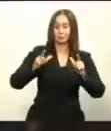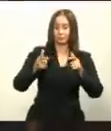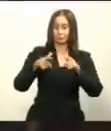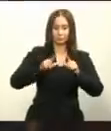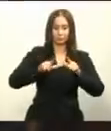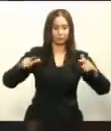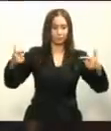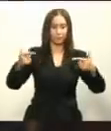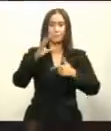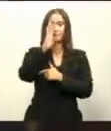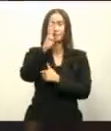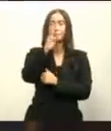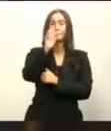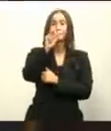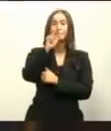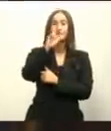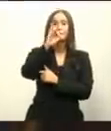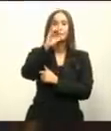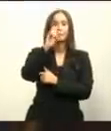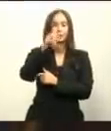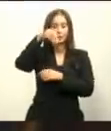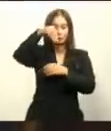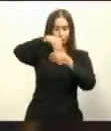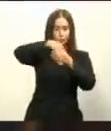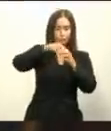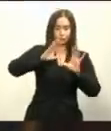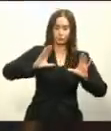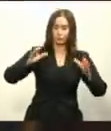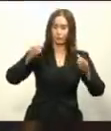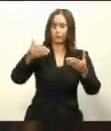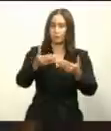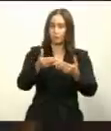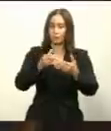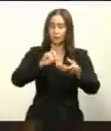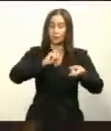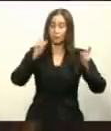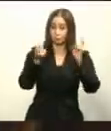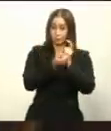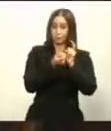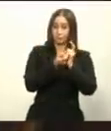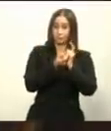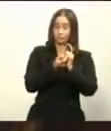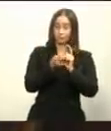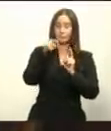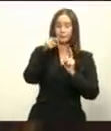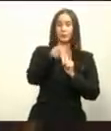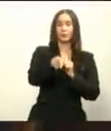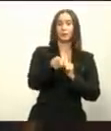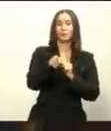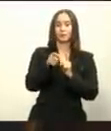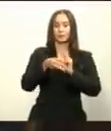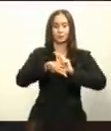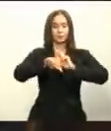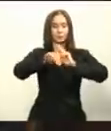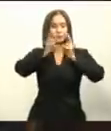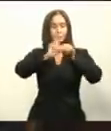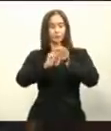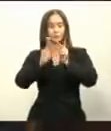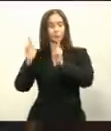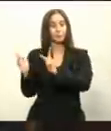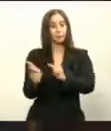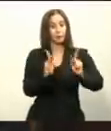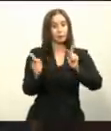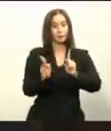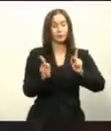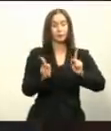barrios en nuestras grandes ciudades. Se trata, por tanto, de una acción integral de reorganización y planificación de